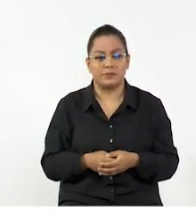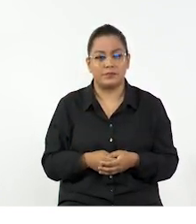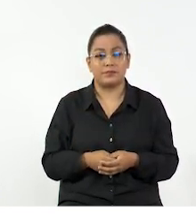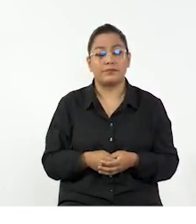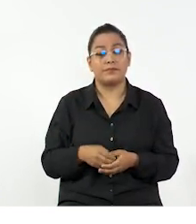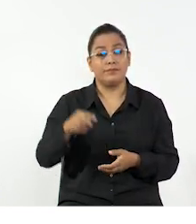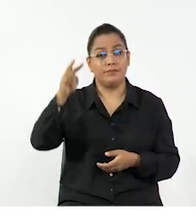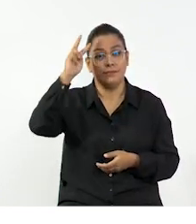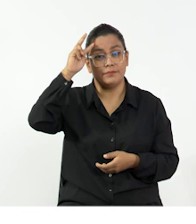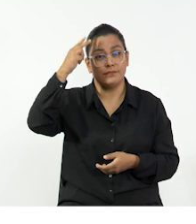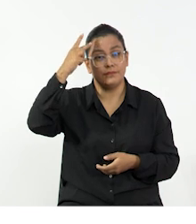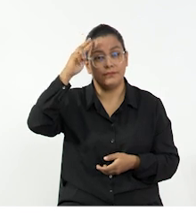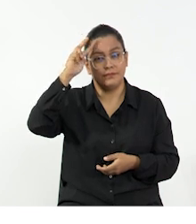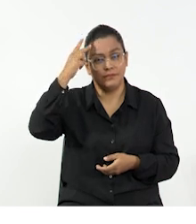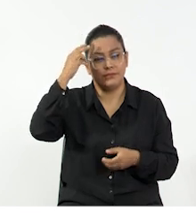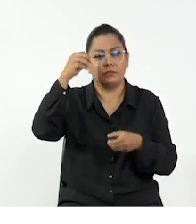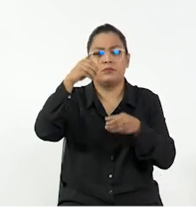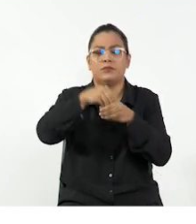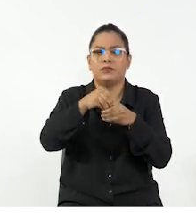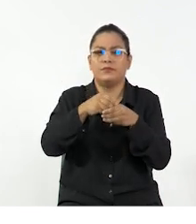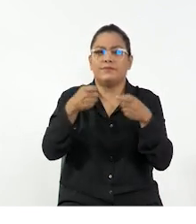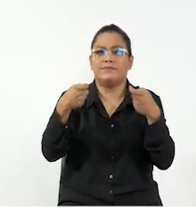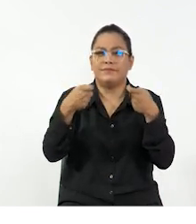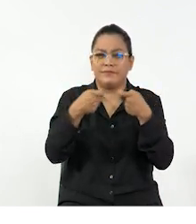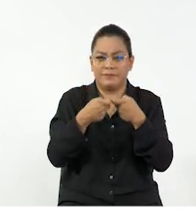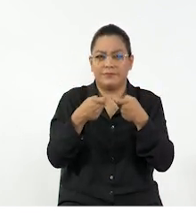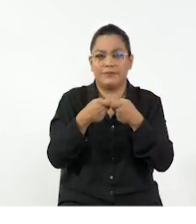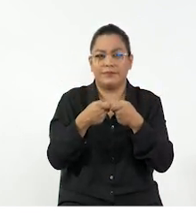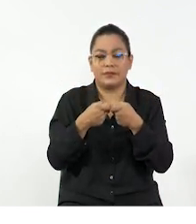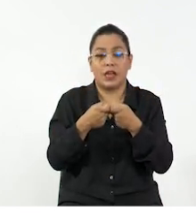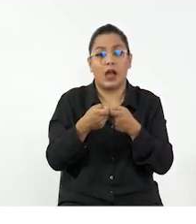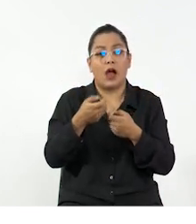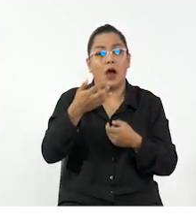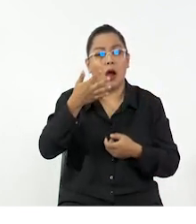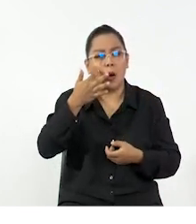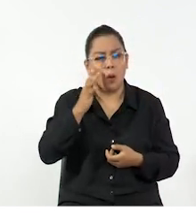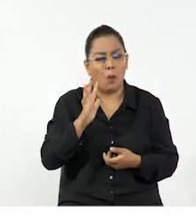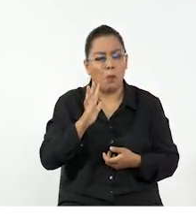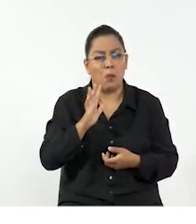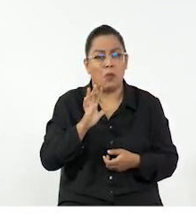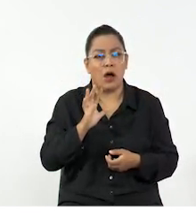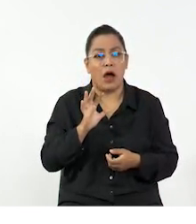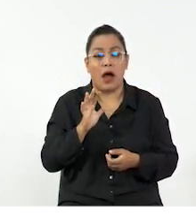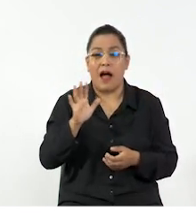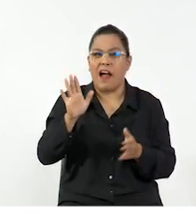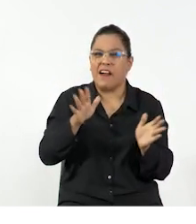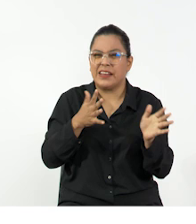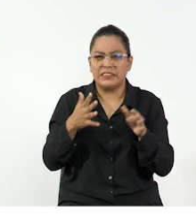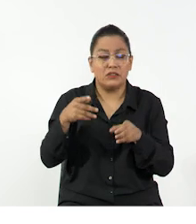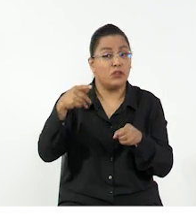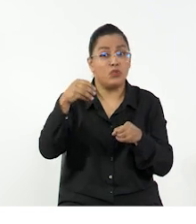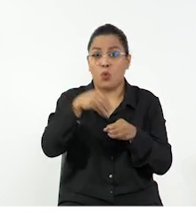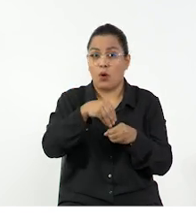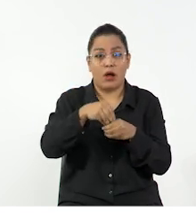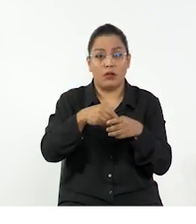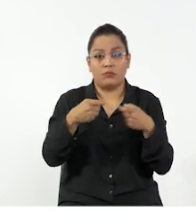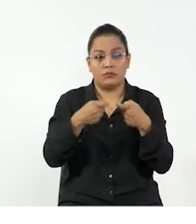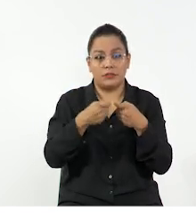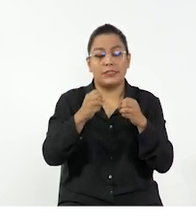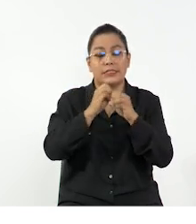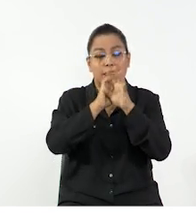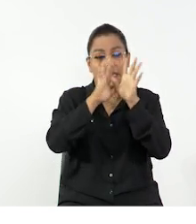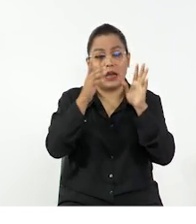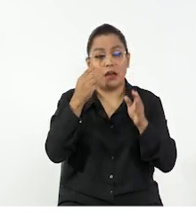constante. Y a esto es lo que conocemos como conservación de la energía. ¿Existen casos en donde no se conserva la energía?